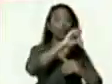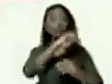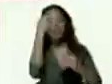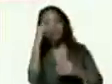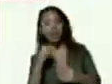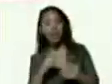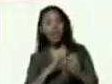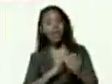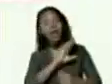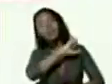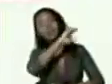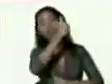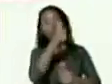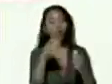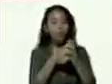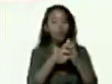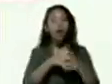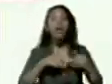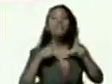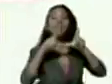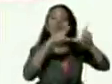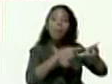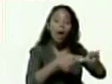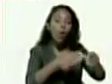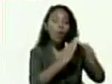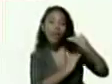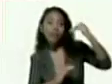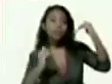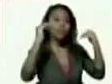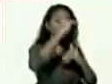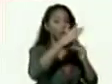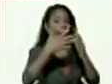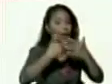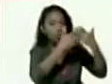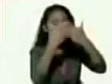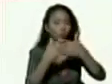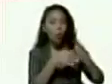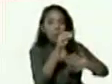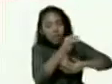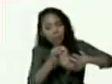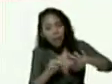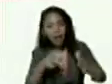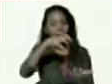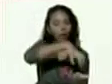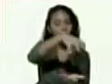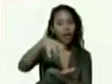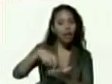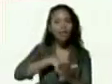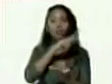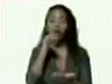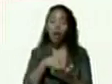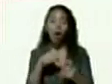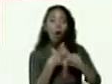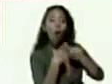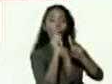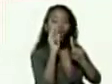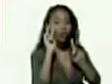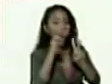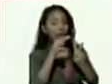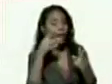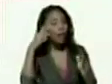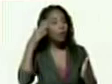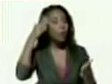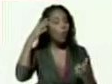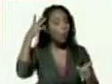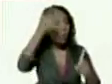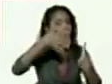haciendo el diplomado de altos estudios para las direcciones municipales regionales y nacionales otro tiene que ver con el curso de liderazgo